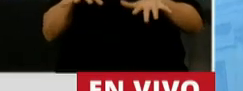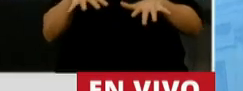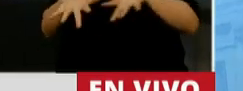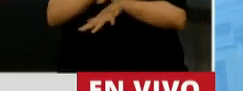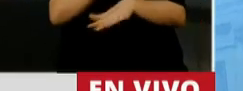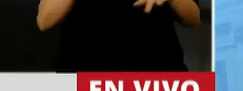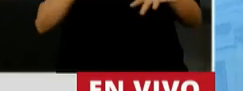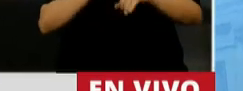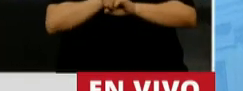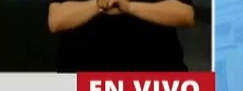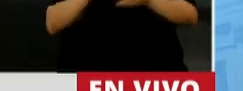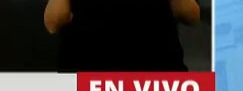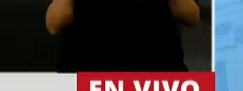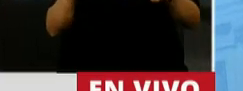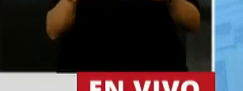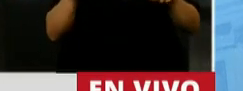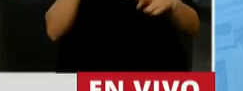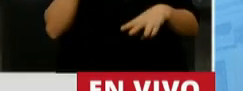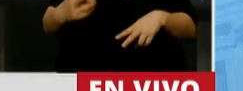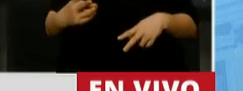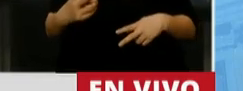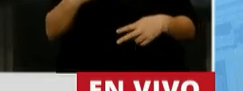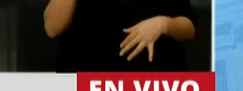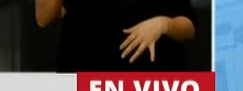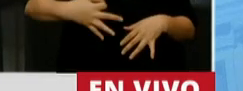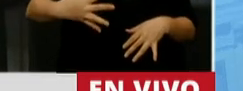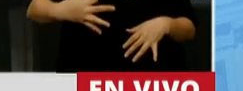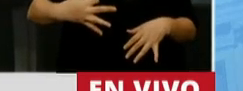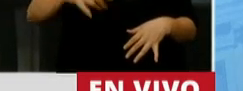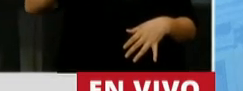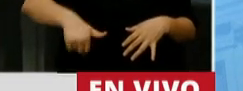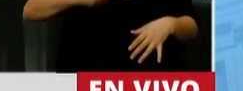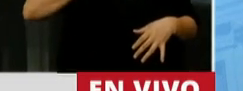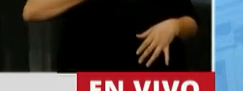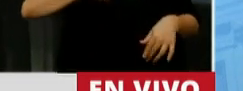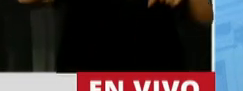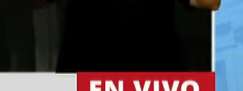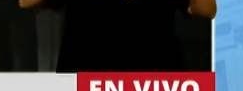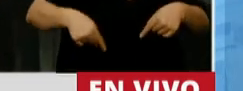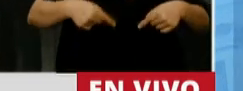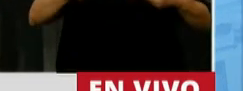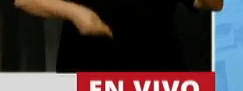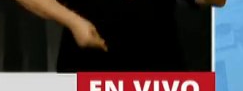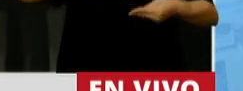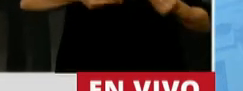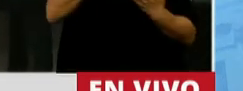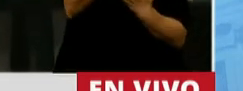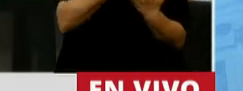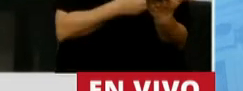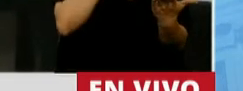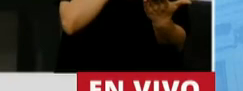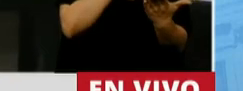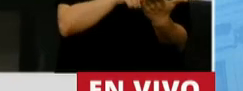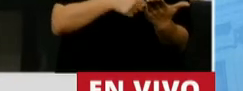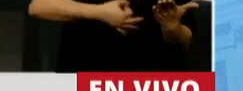reconocemos definitivamente que para este país hoy este presupuesto es el